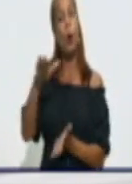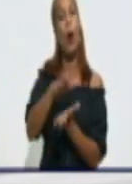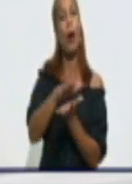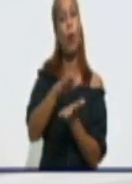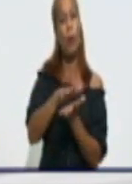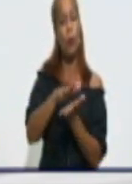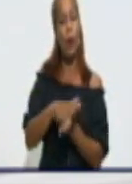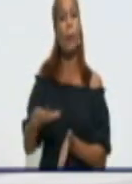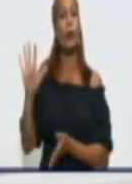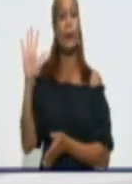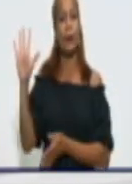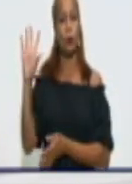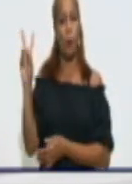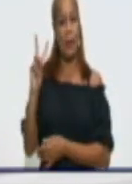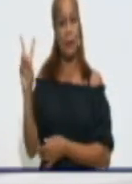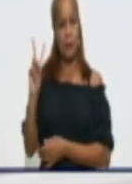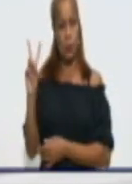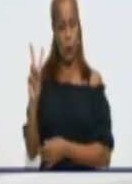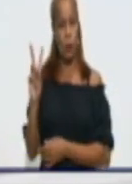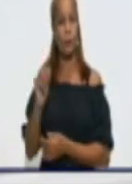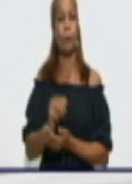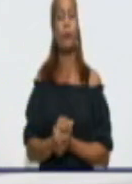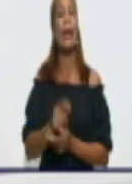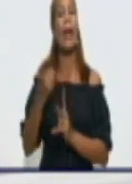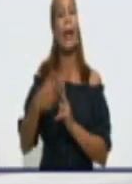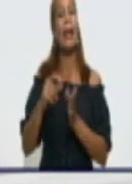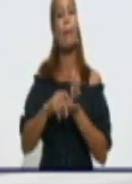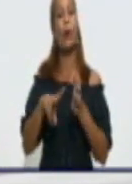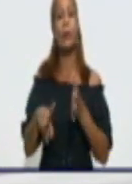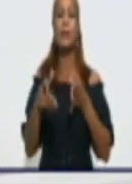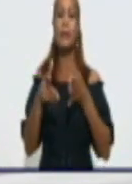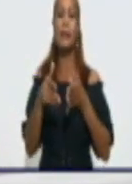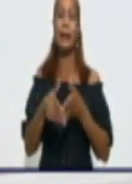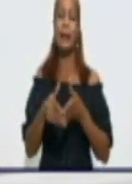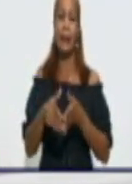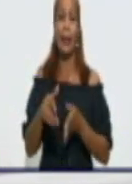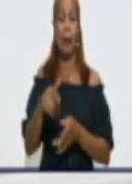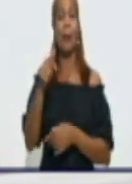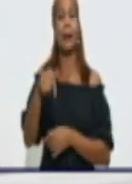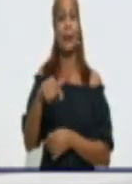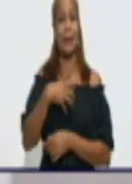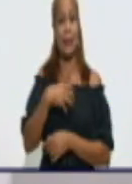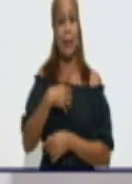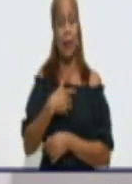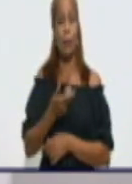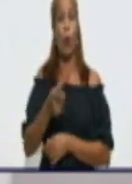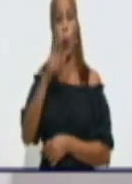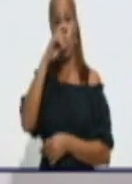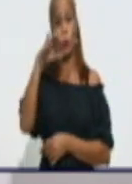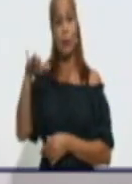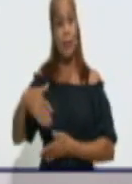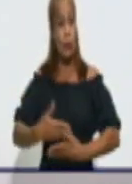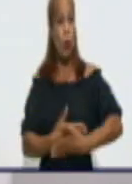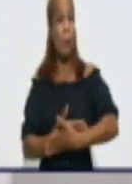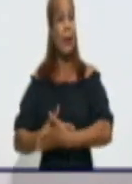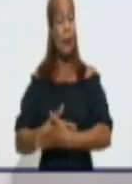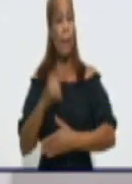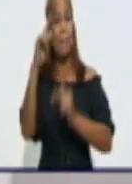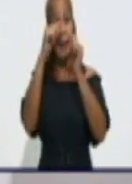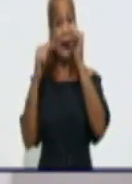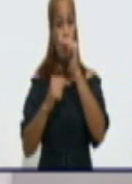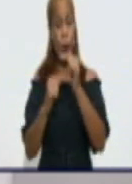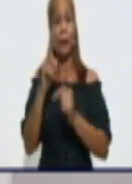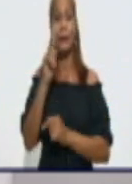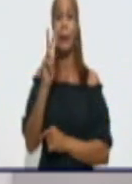522. En la provincia hoy tenemos de los diagnosticados en la edad pediátrica, en las últimas menores de 20 años